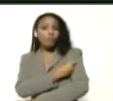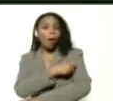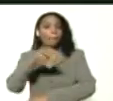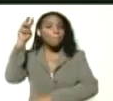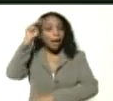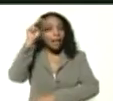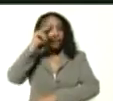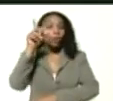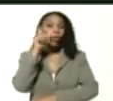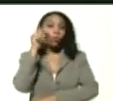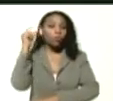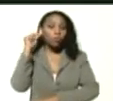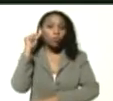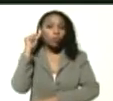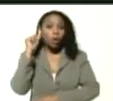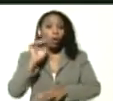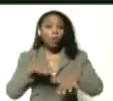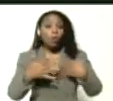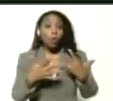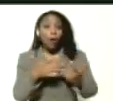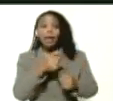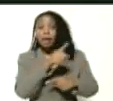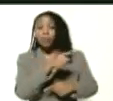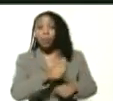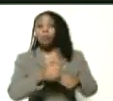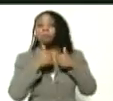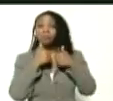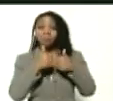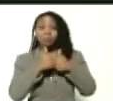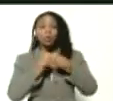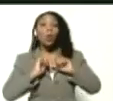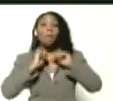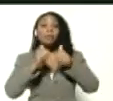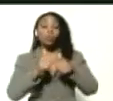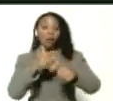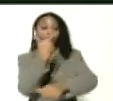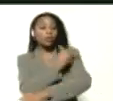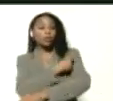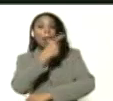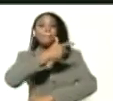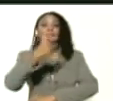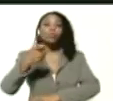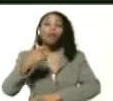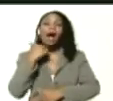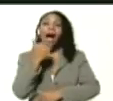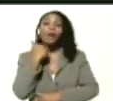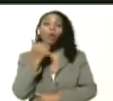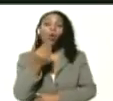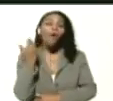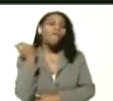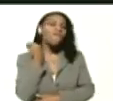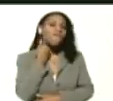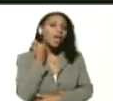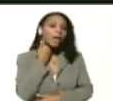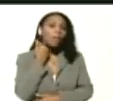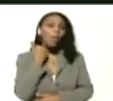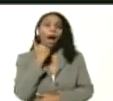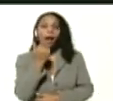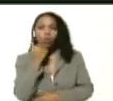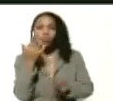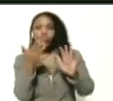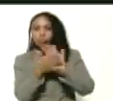maestros y maestras, lo cual ha sido muy bueno. Bueno, se comenzó con la vacunación de las personas que tenían algún tipo de...